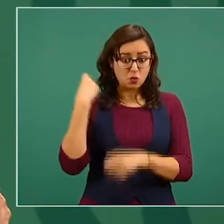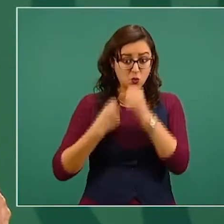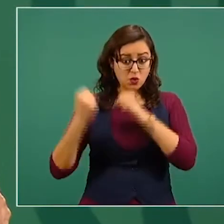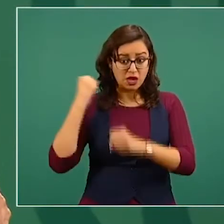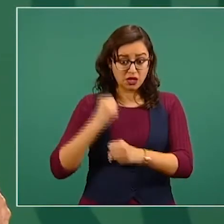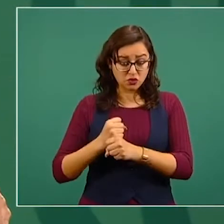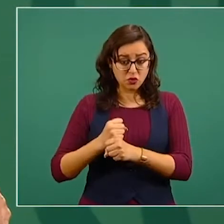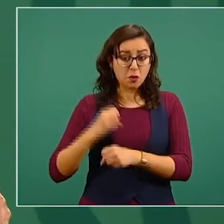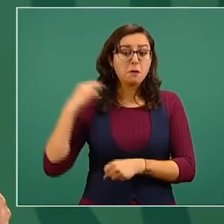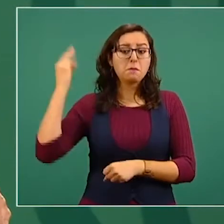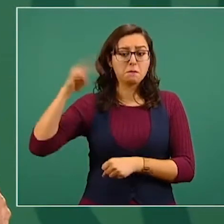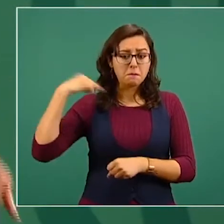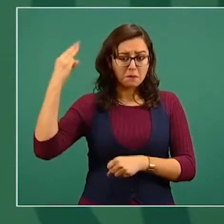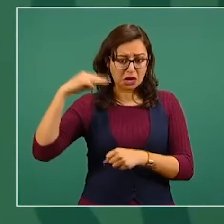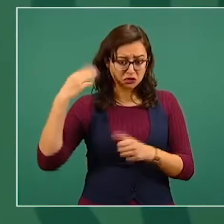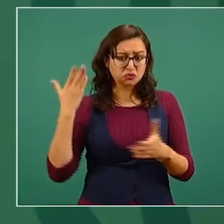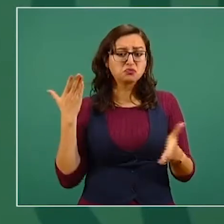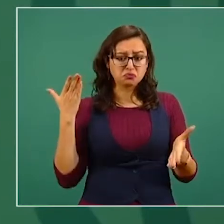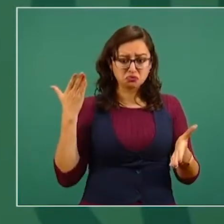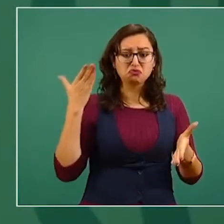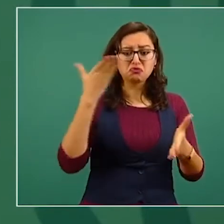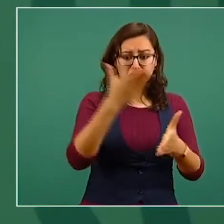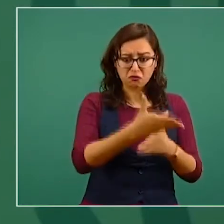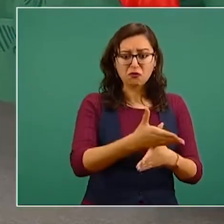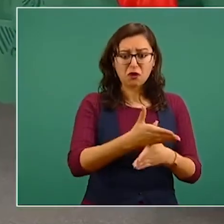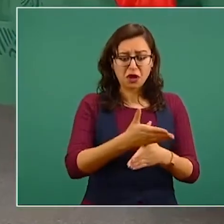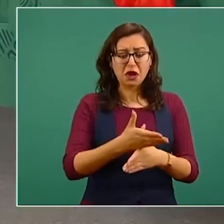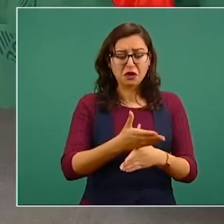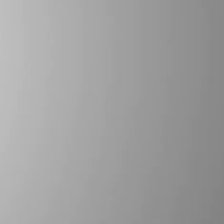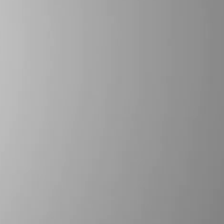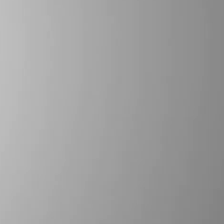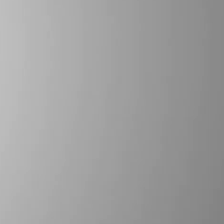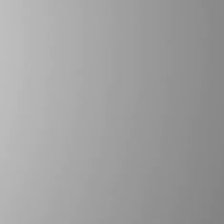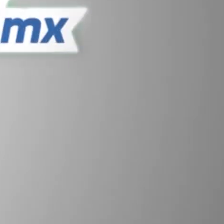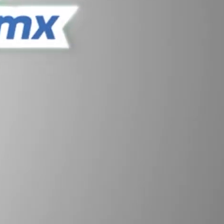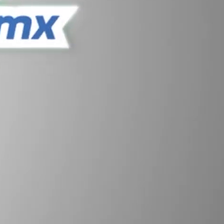estadounidense encargada del combate a las drogas, llamada la DEA.